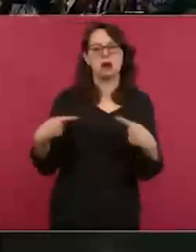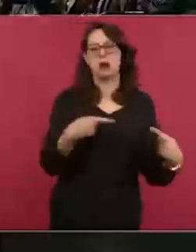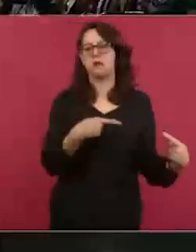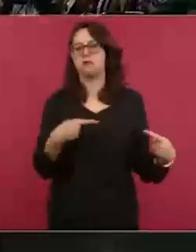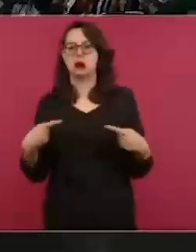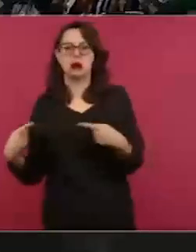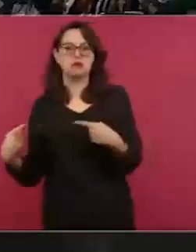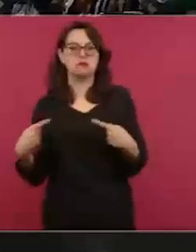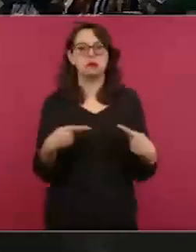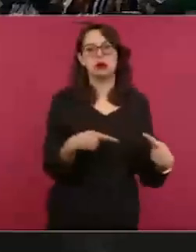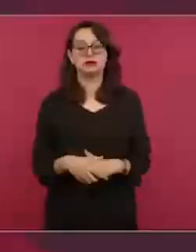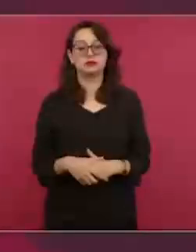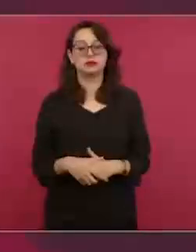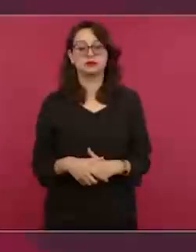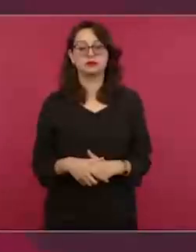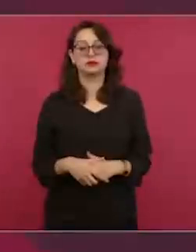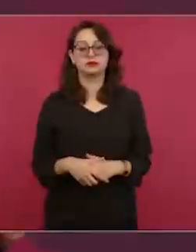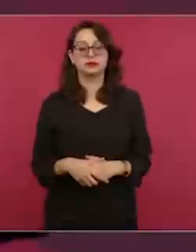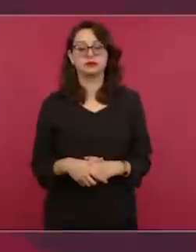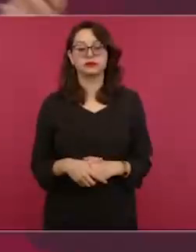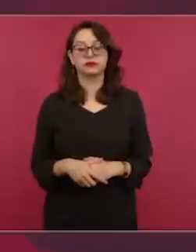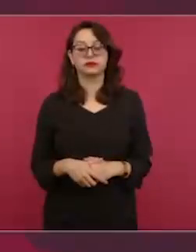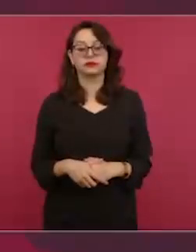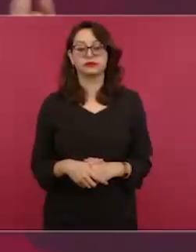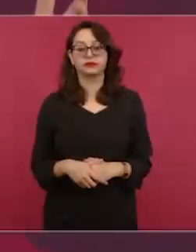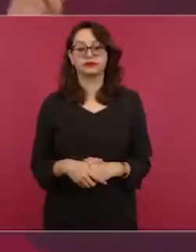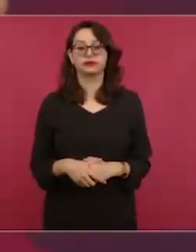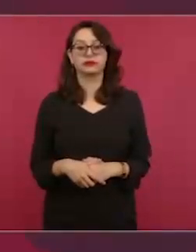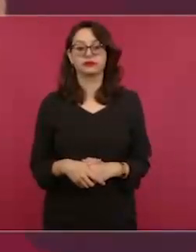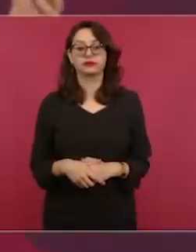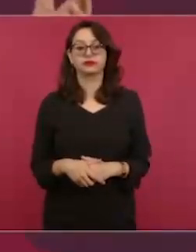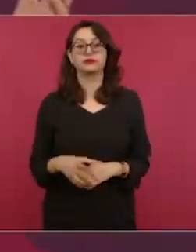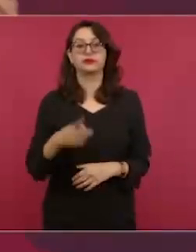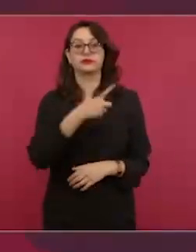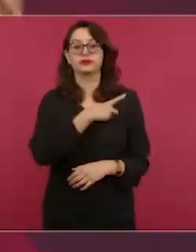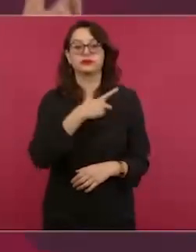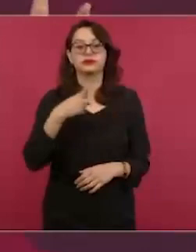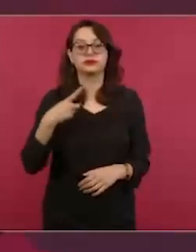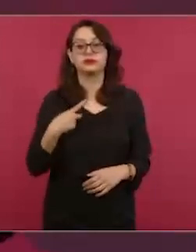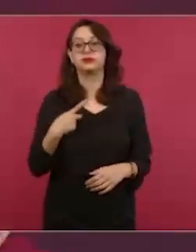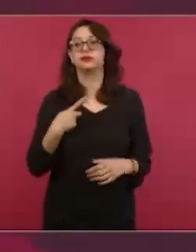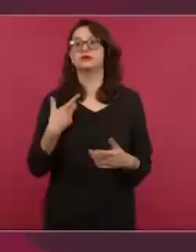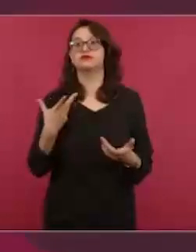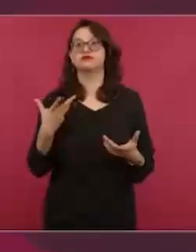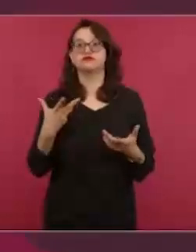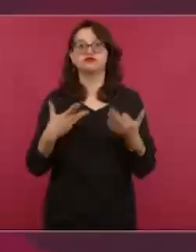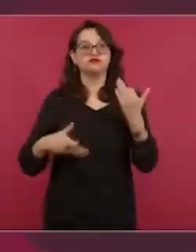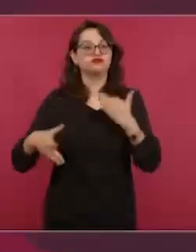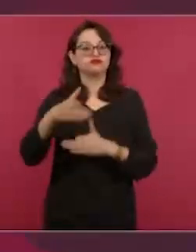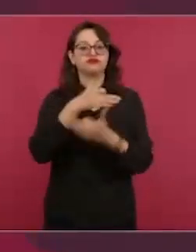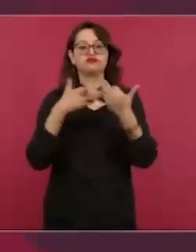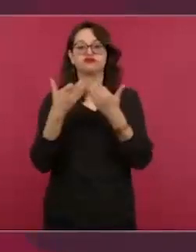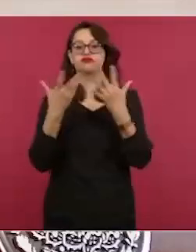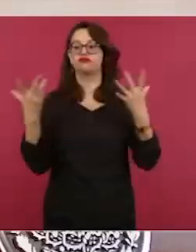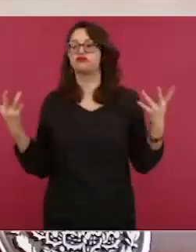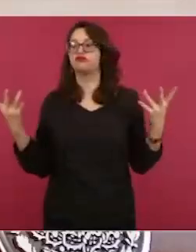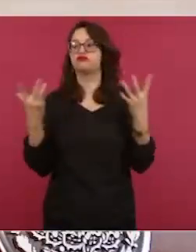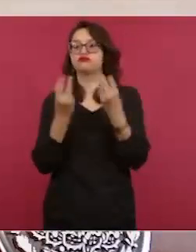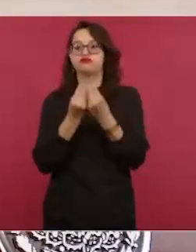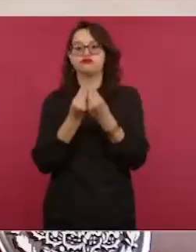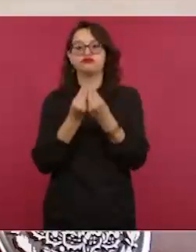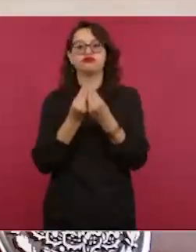Hay que buscar serenar los ánimos en general,